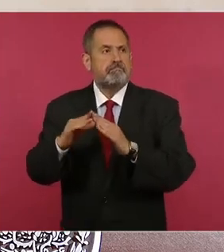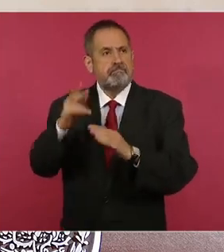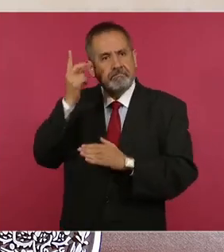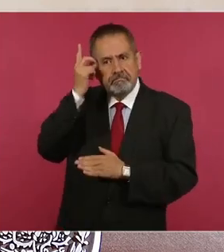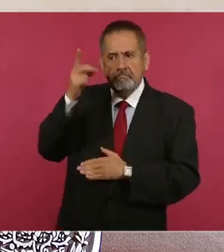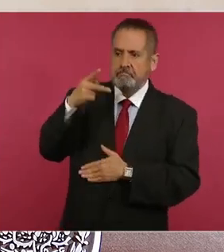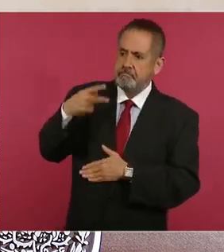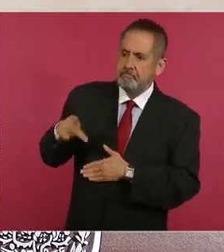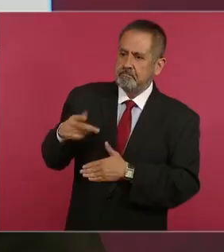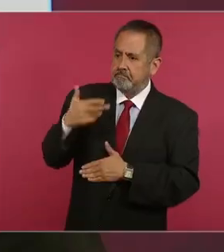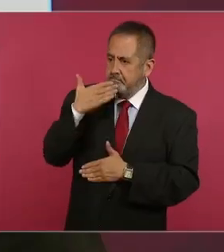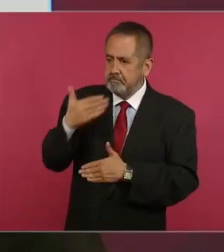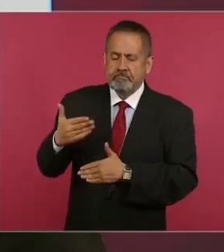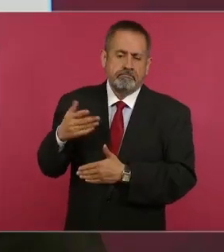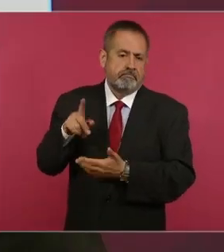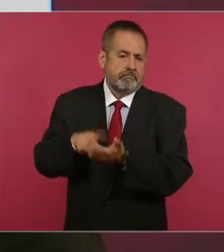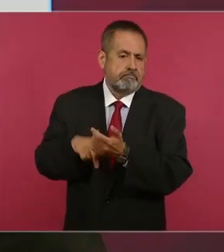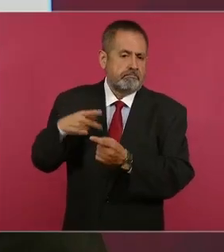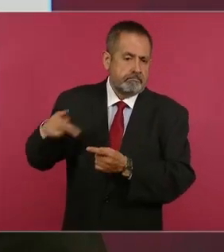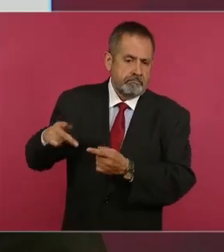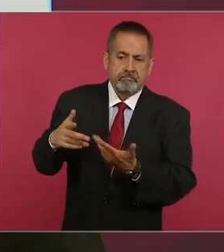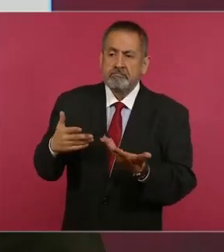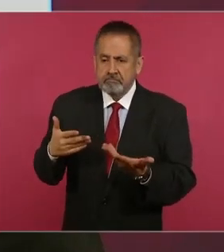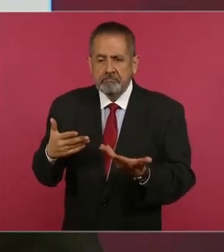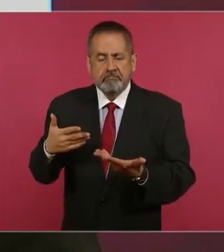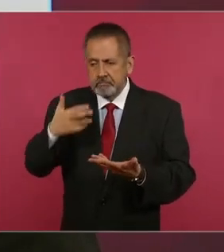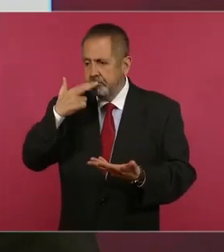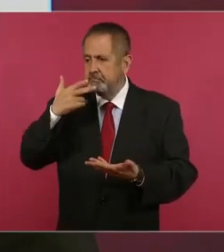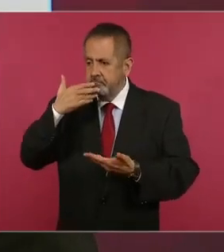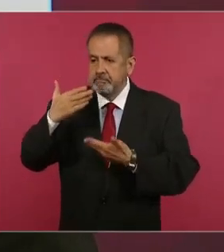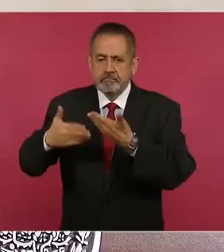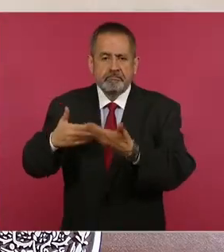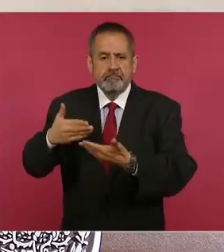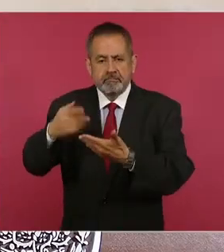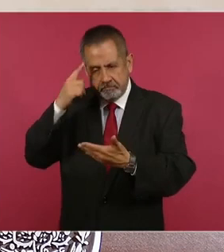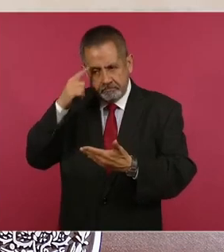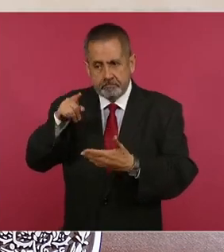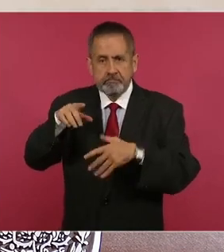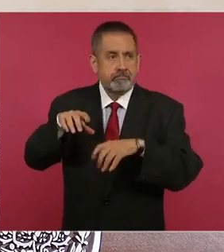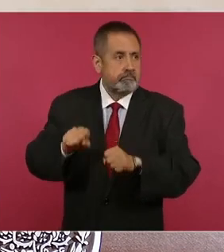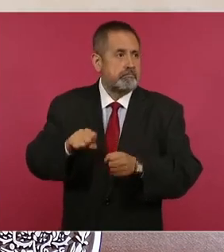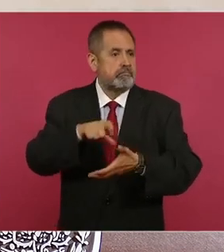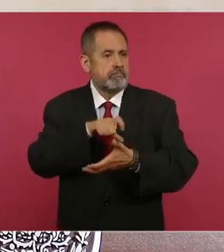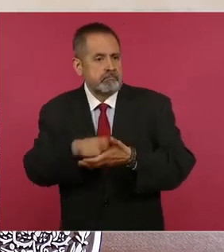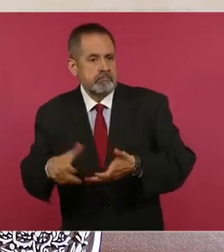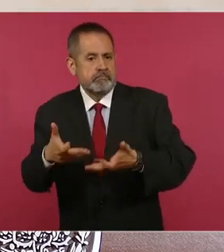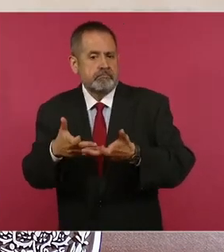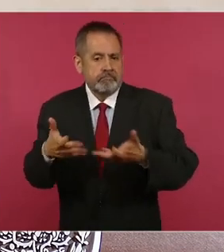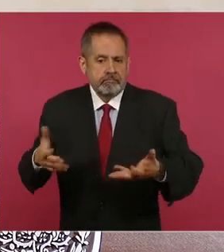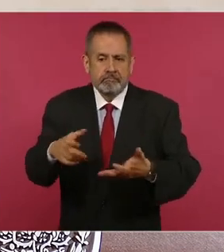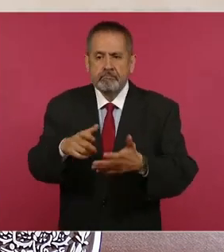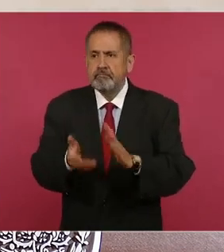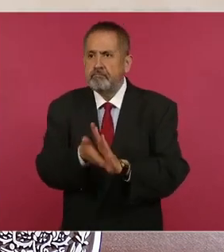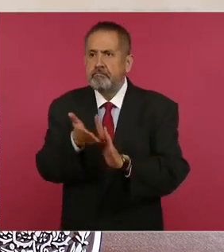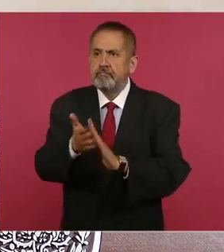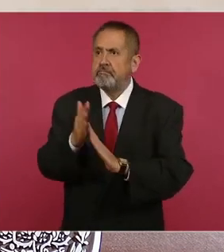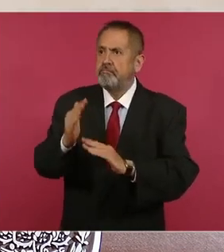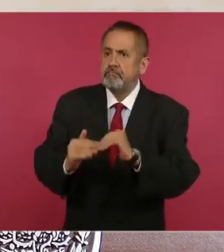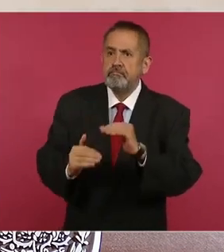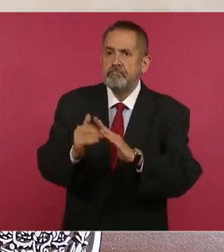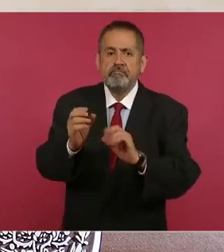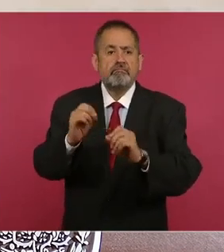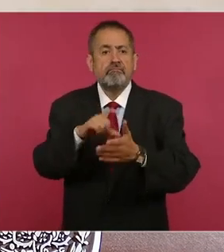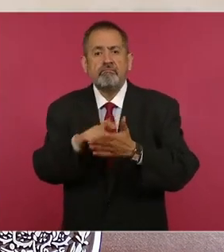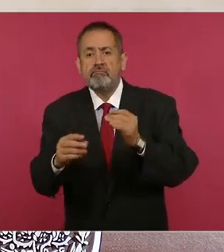los obreros puedan obtener y mejorar el patrimonio que ya tienen, comprar un terreno, construir una casa o